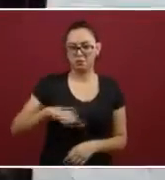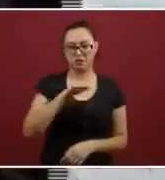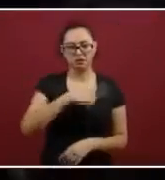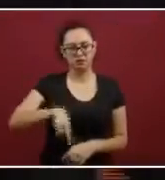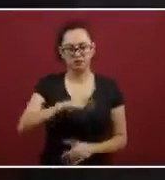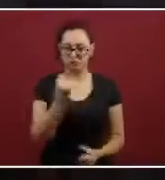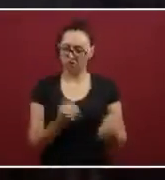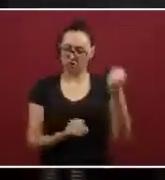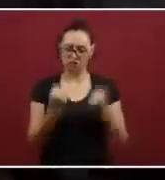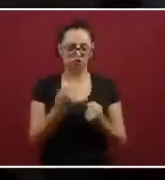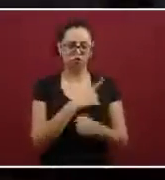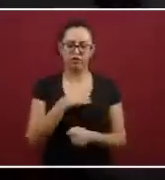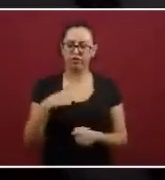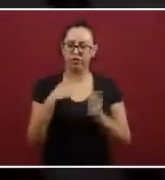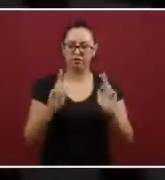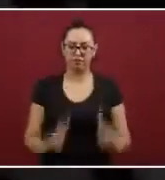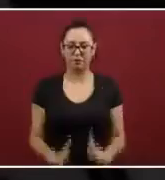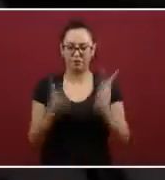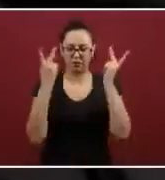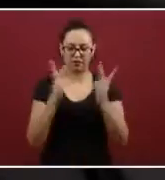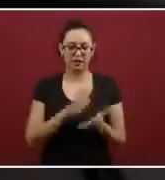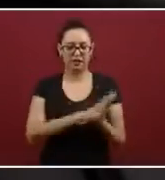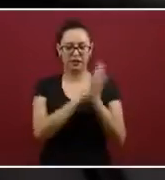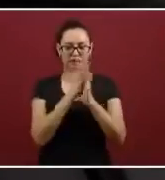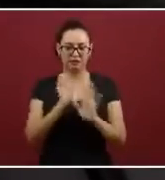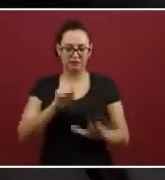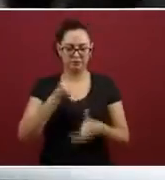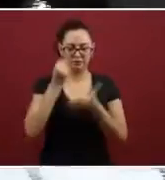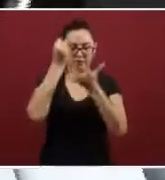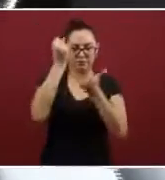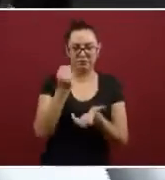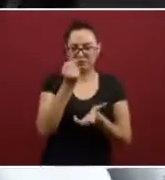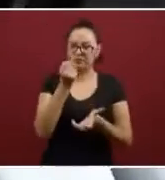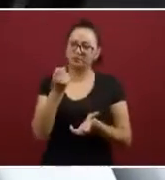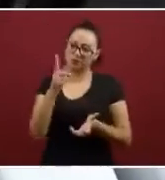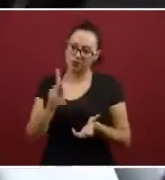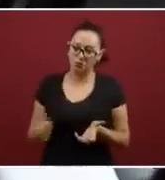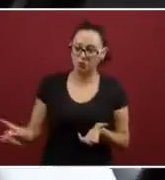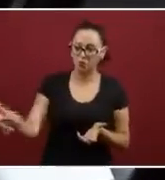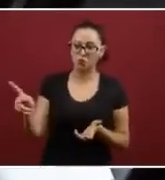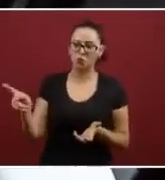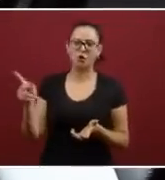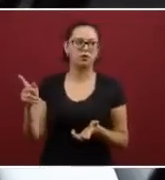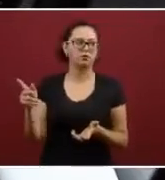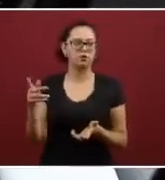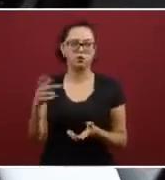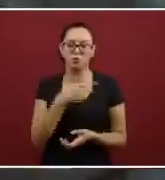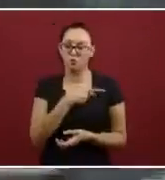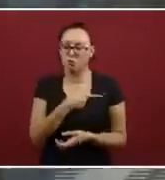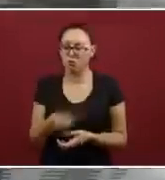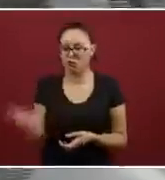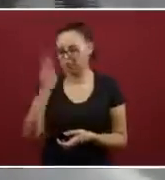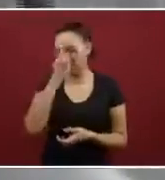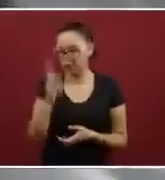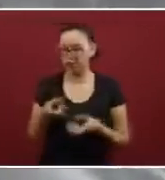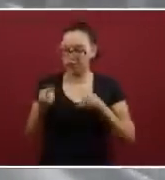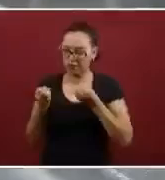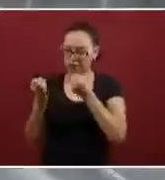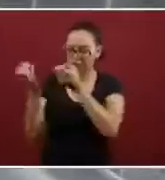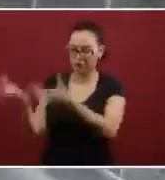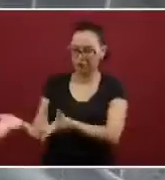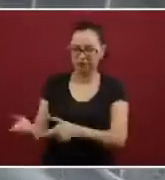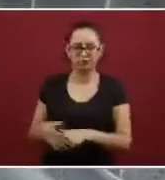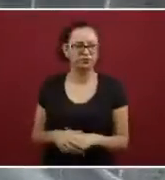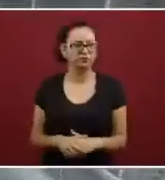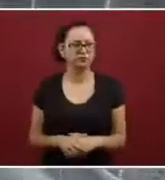se vendan y que esos recursos se traduzcan en recursos para las comunidades más marginadas del país. A grueso modo